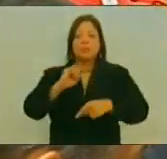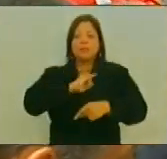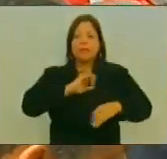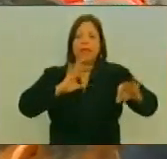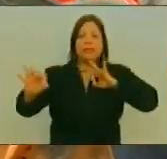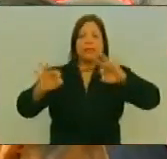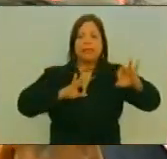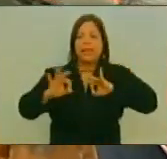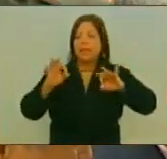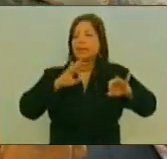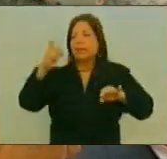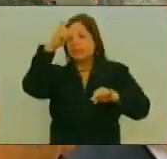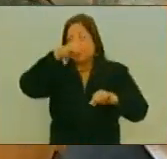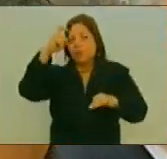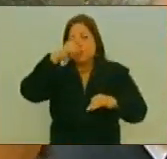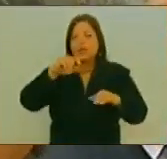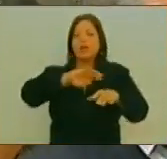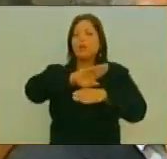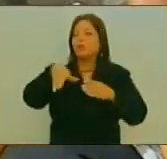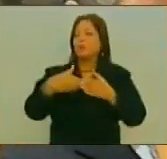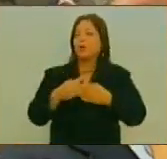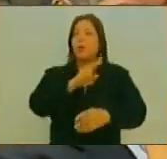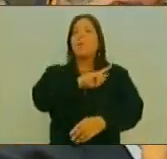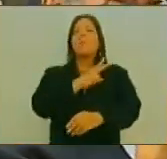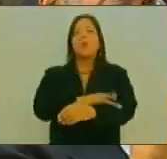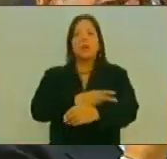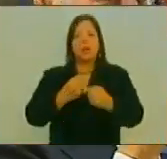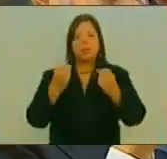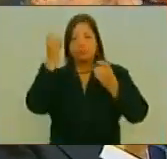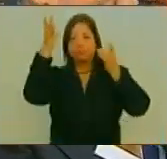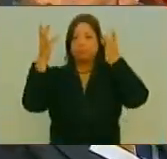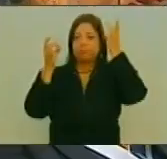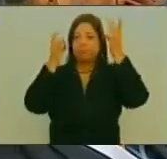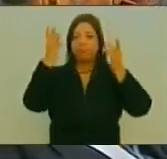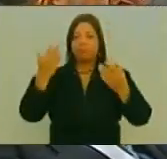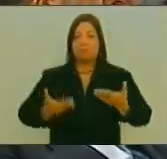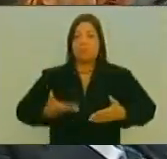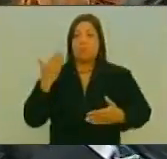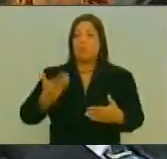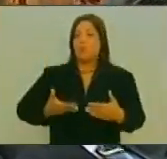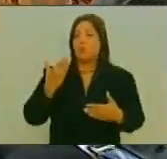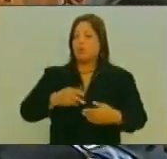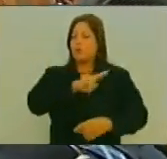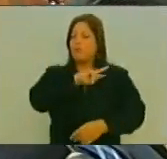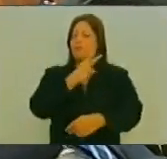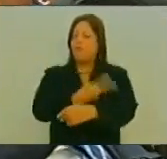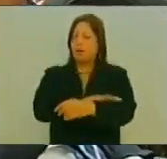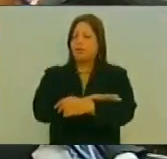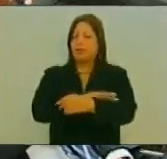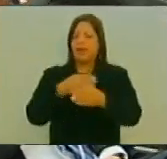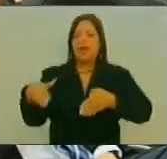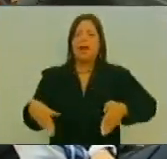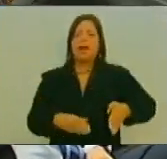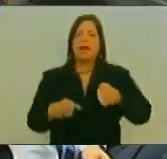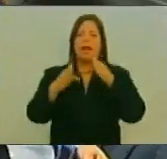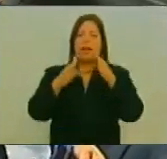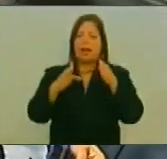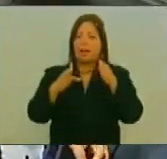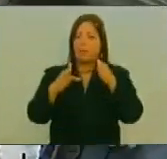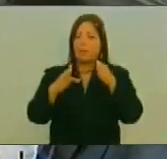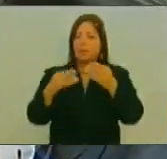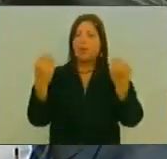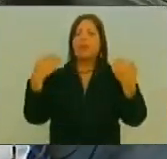La Rebeldía Consagduría Y Nuestros Poderes Creadores Para Retomar Con Fuerza El Camino De La